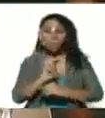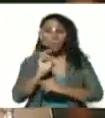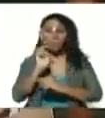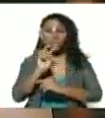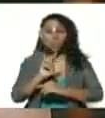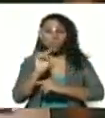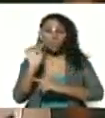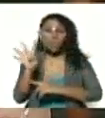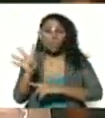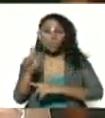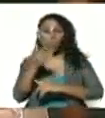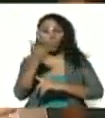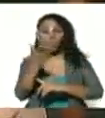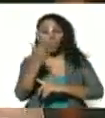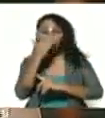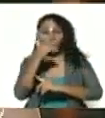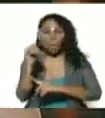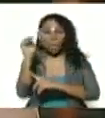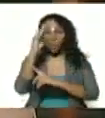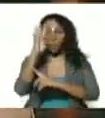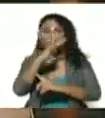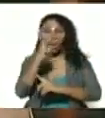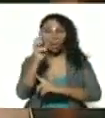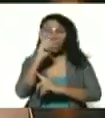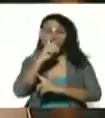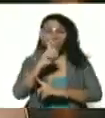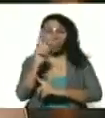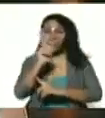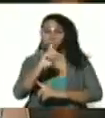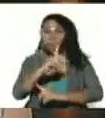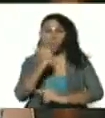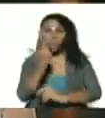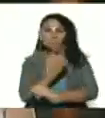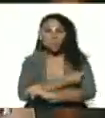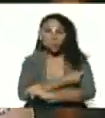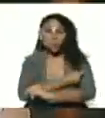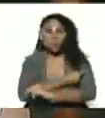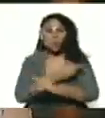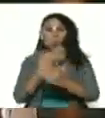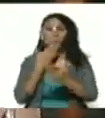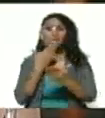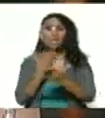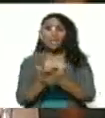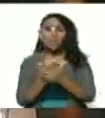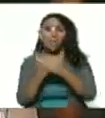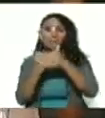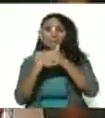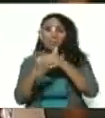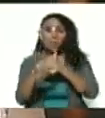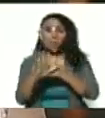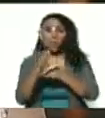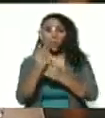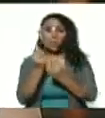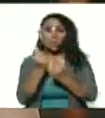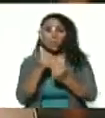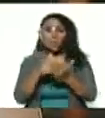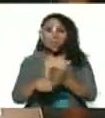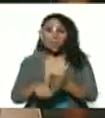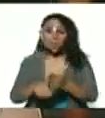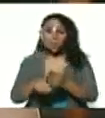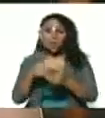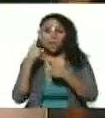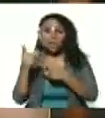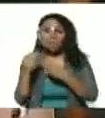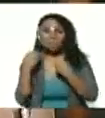si usted es mayor de 40 años y aún no ha sido vacunado le estamos pidiendo que envíe su número de cédula bien sea